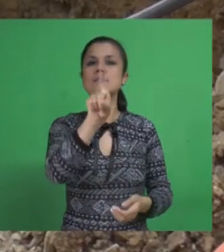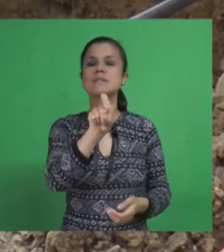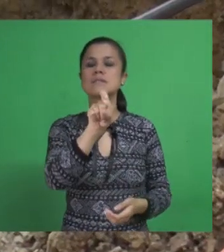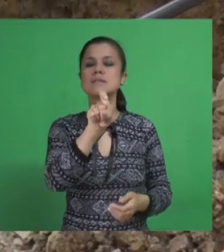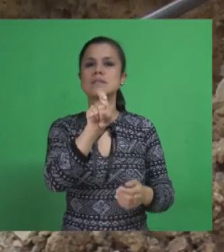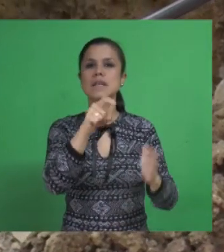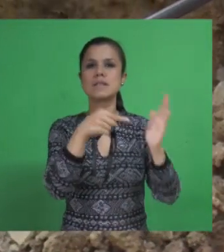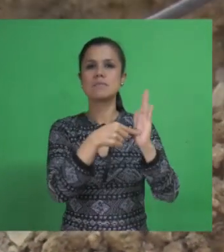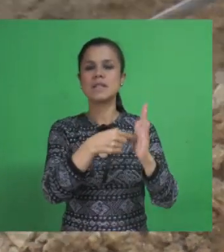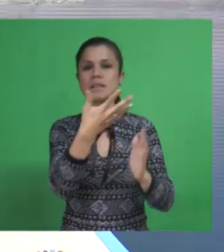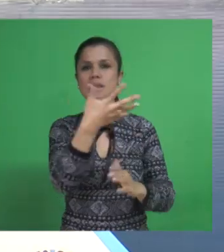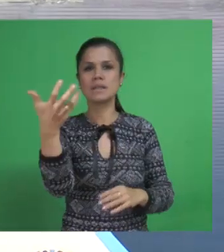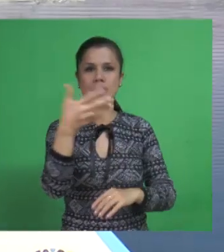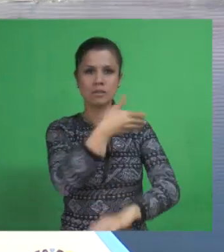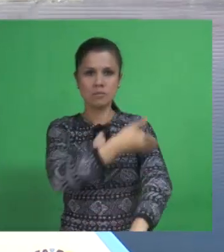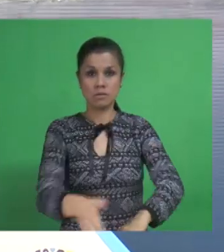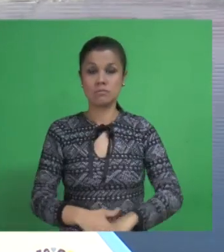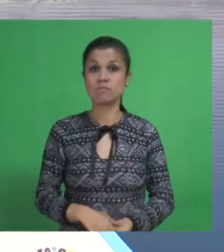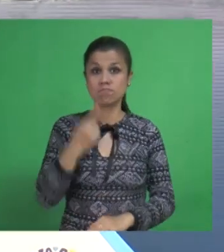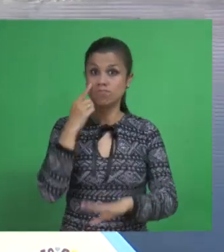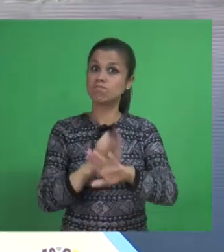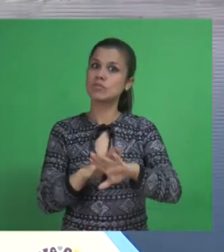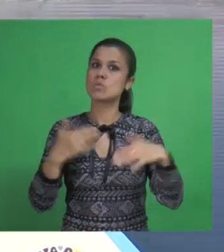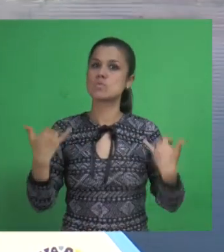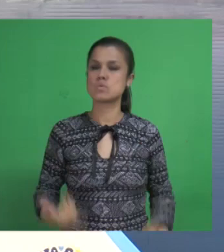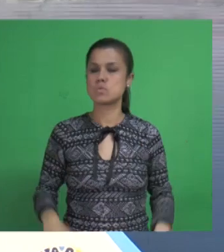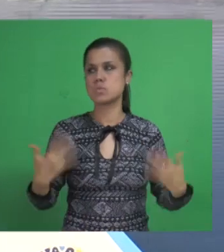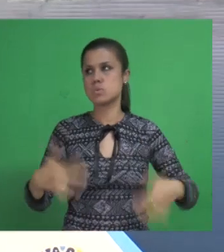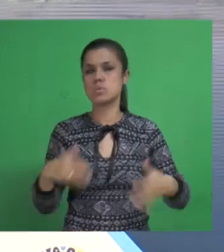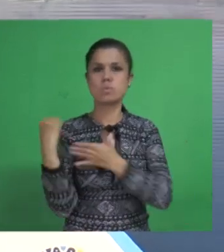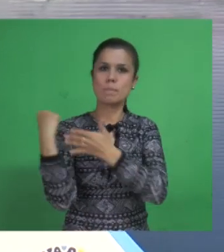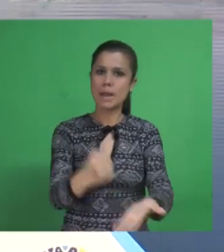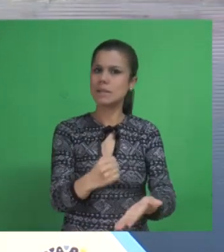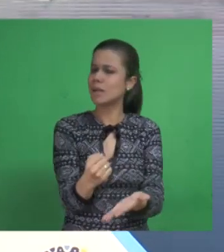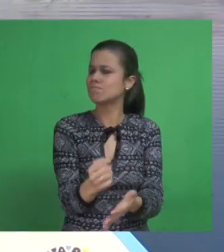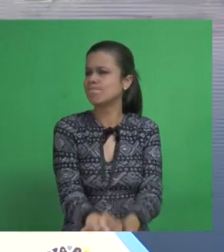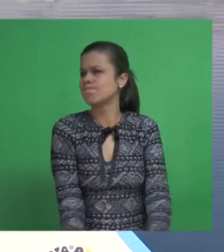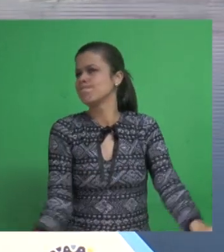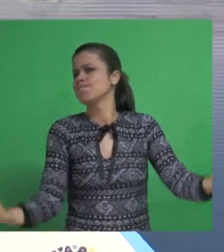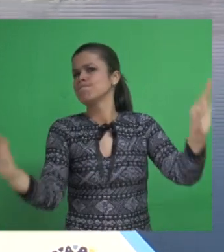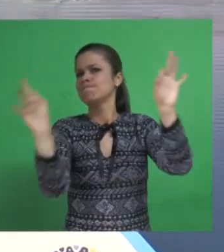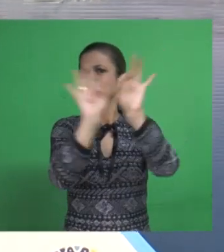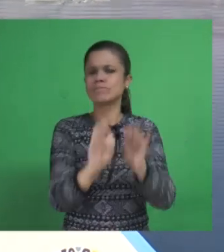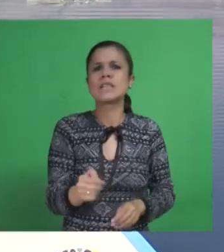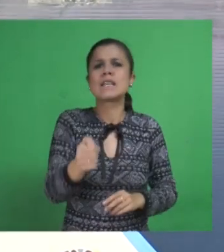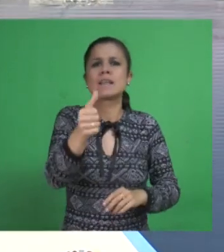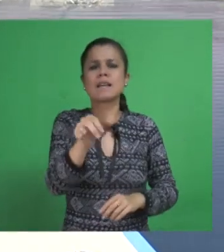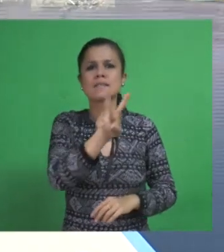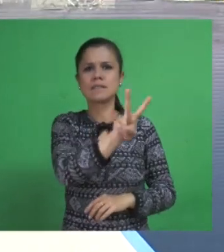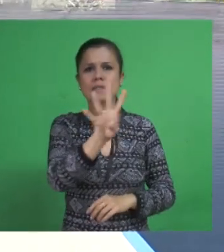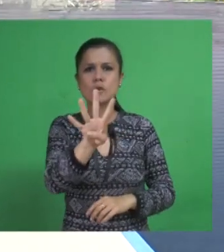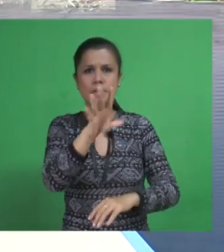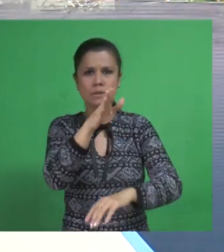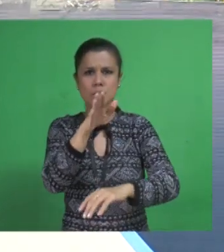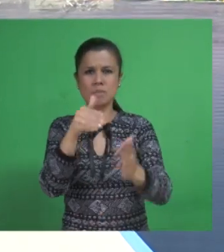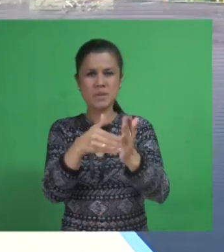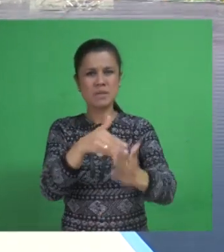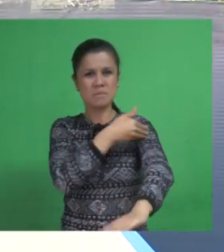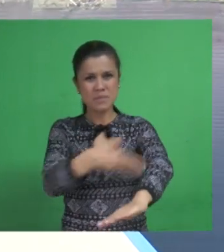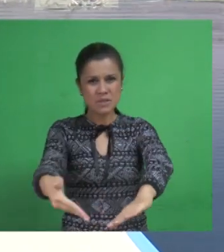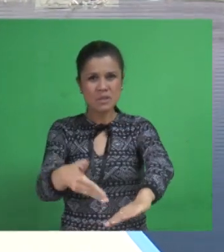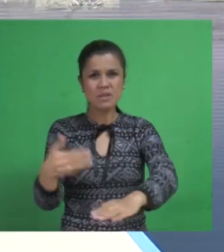.500 millones de pesos. Hoy, una inversión sin precedentes. Casi 24.000 millones de pesos ha invertido el